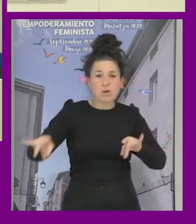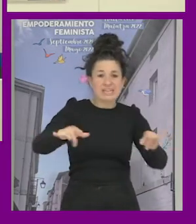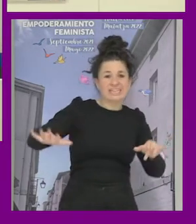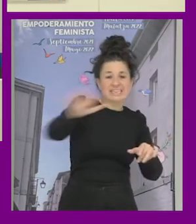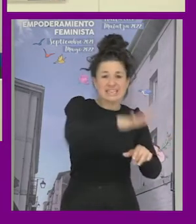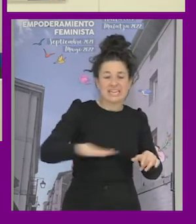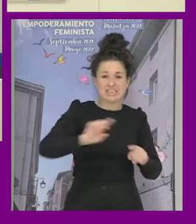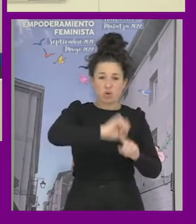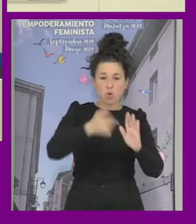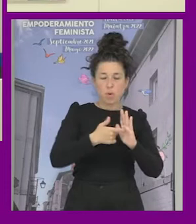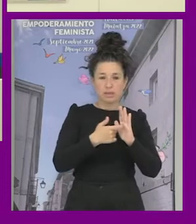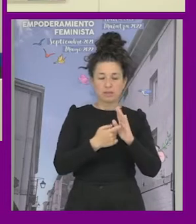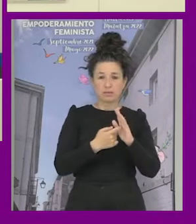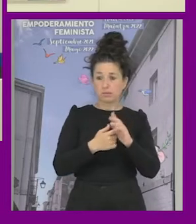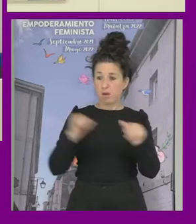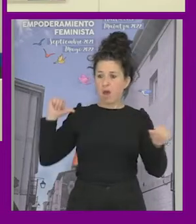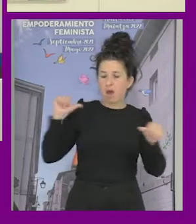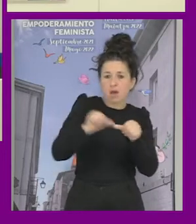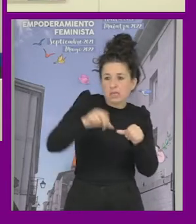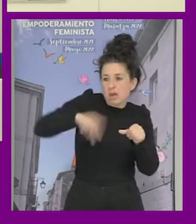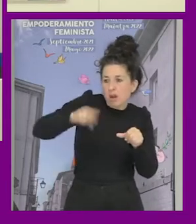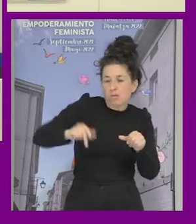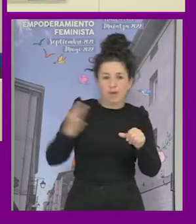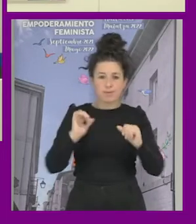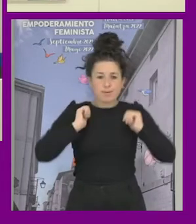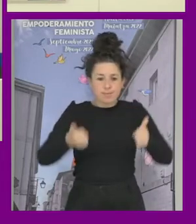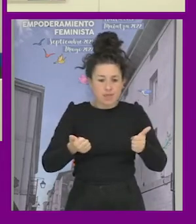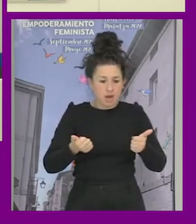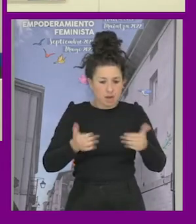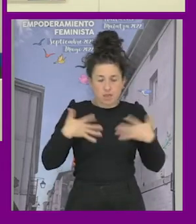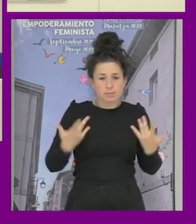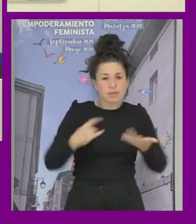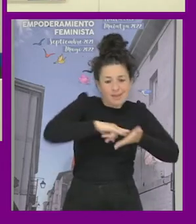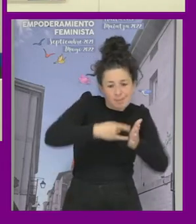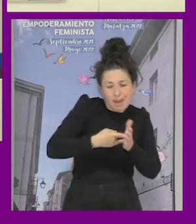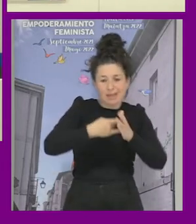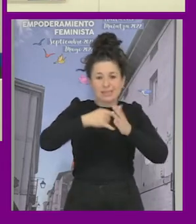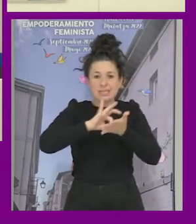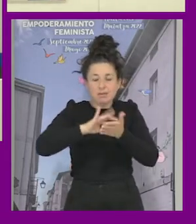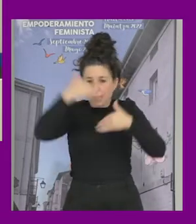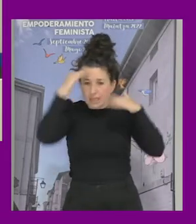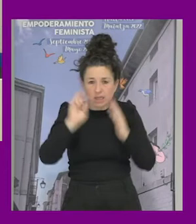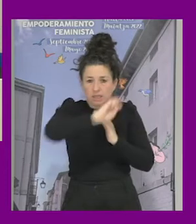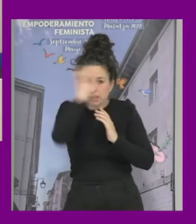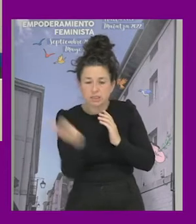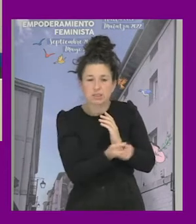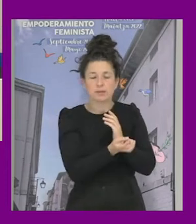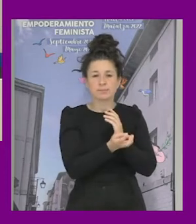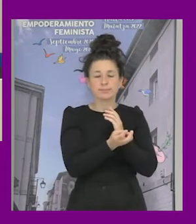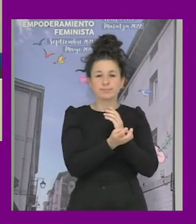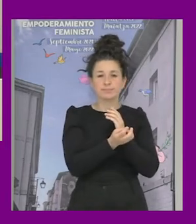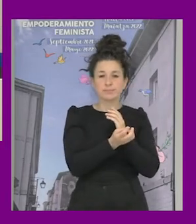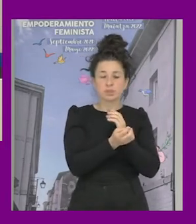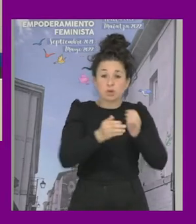nada al respecto de repente tenía que empezar a hacer planes servicios de atención etcétera esta extensión